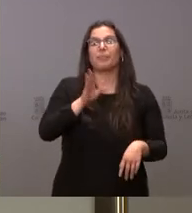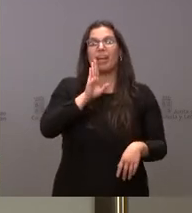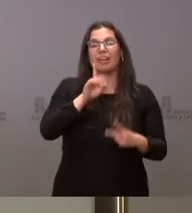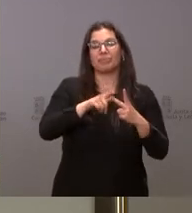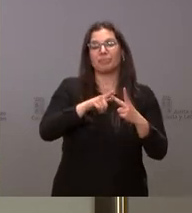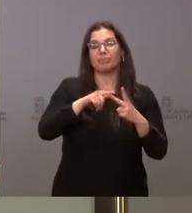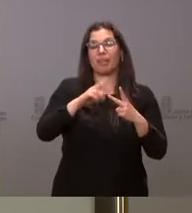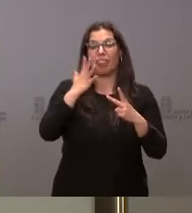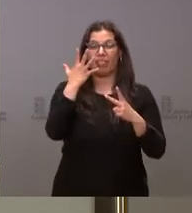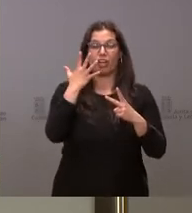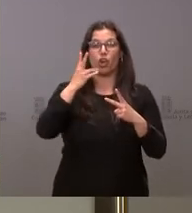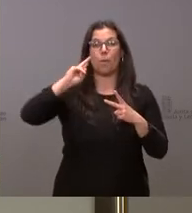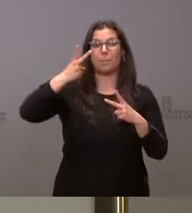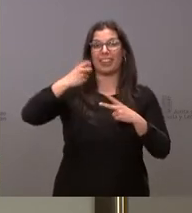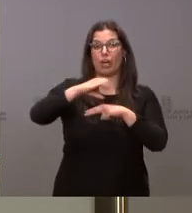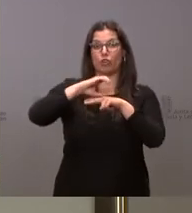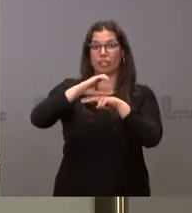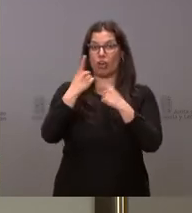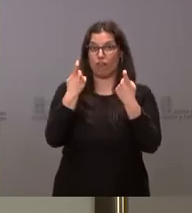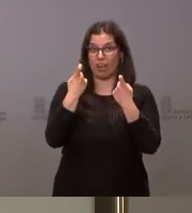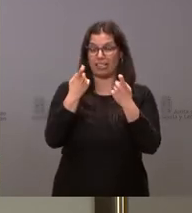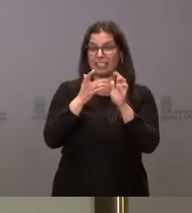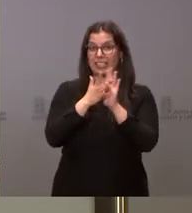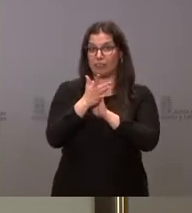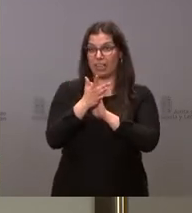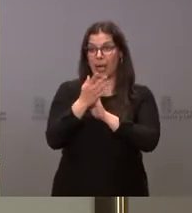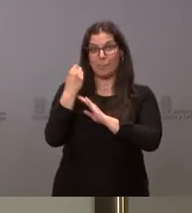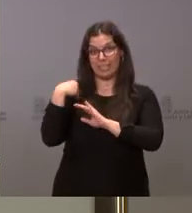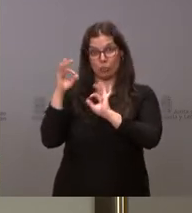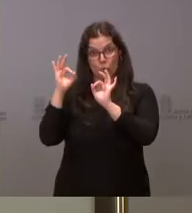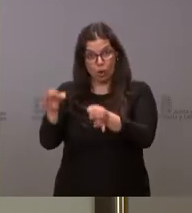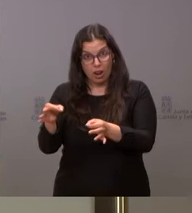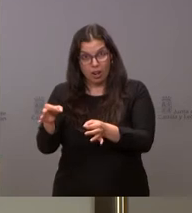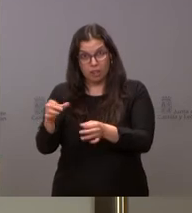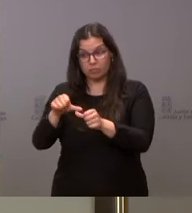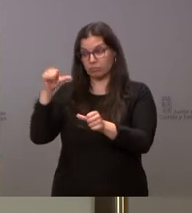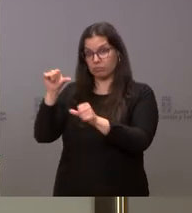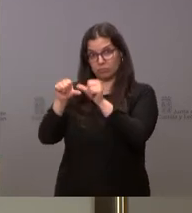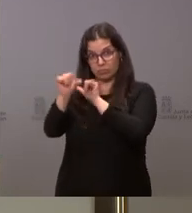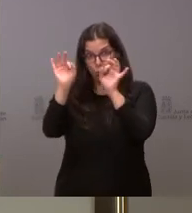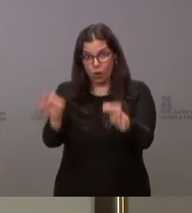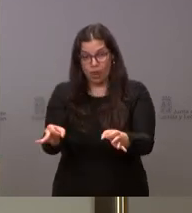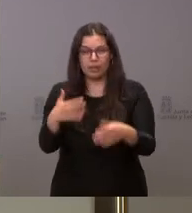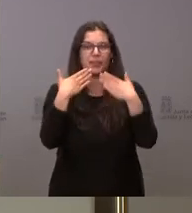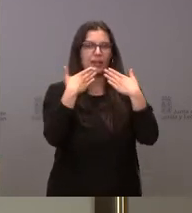faltan de nombrar, entiendo que se mantienen los que estaban en la pasada legislatura, ¿no? Gracias.